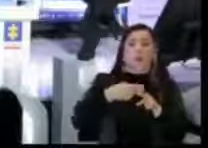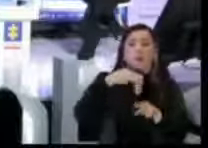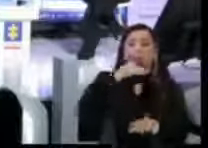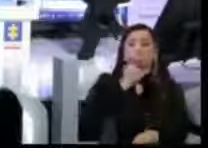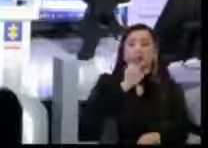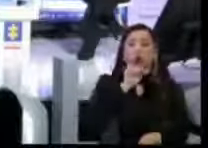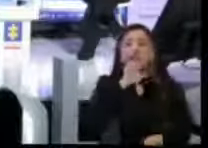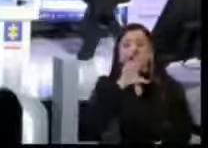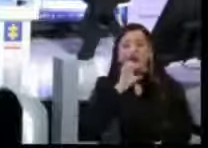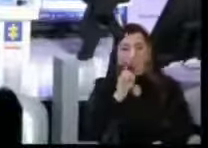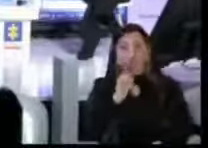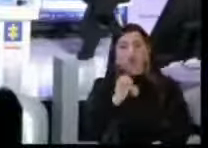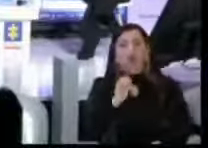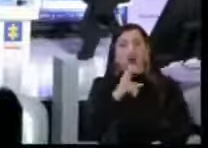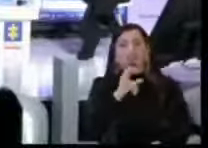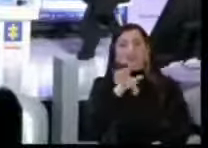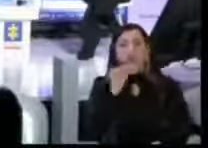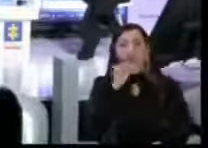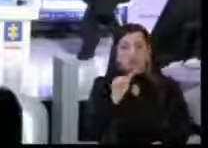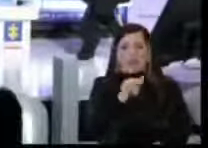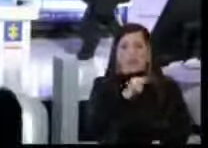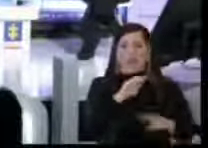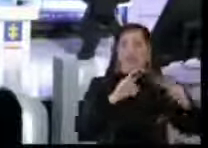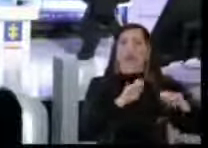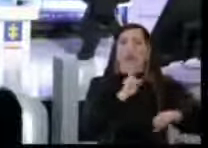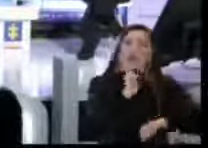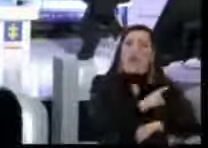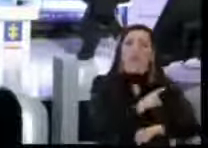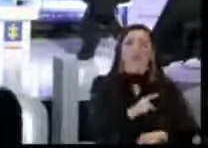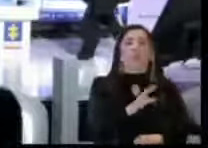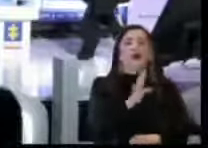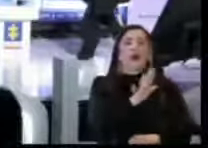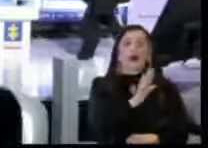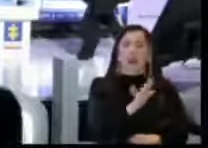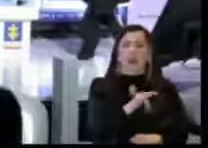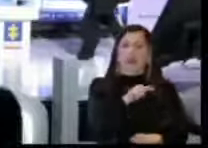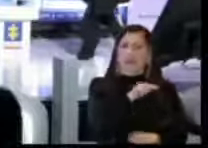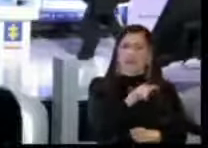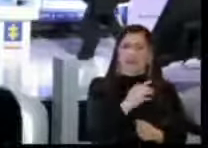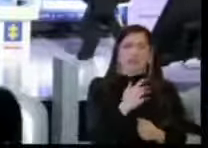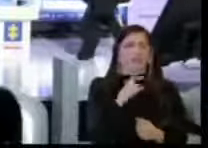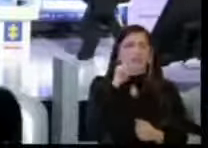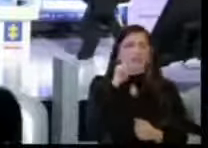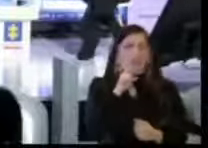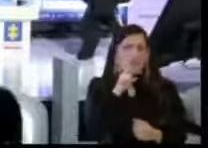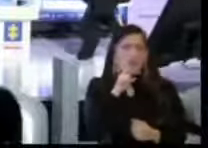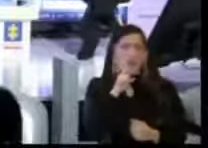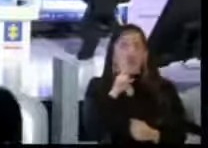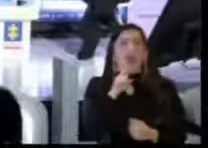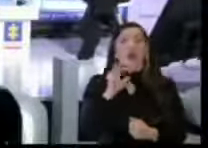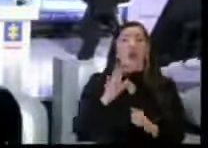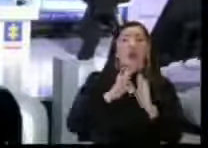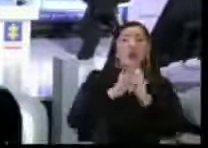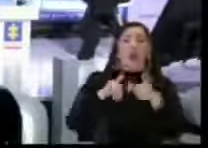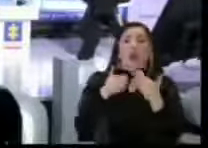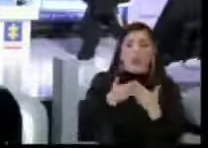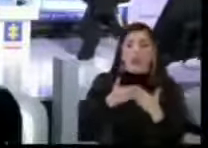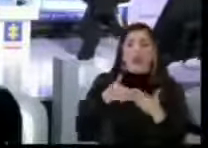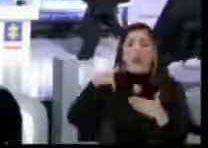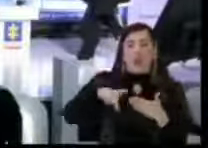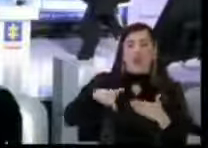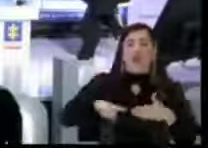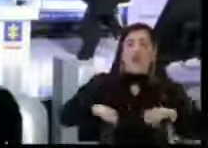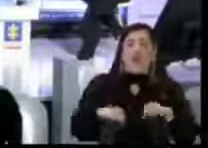Zambrano Celis en las investigaciones por delitos sexuales, donde fue víctima una estudiante del Colegio Marymount de la Ciudad de